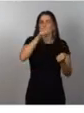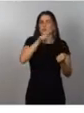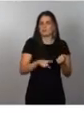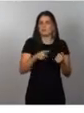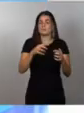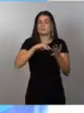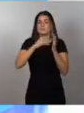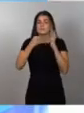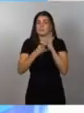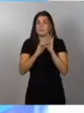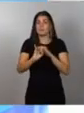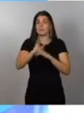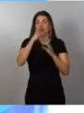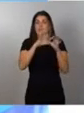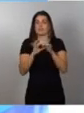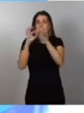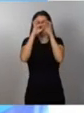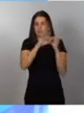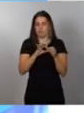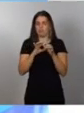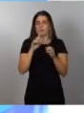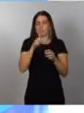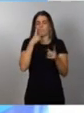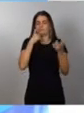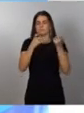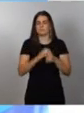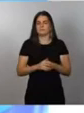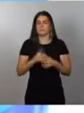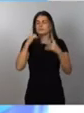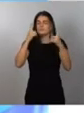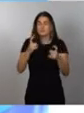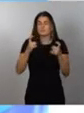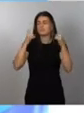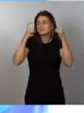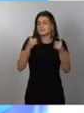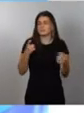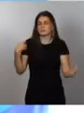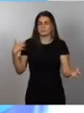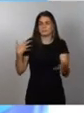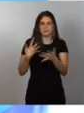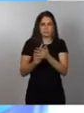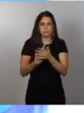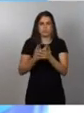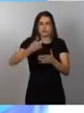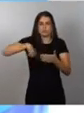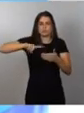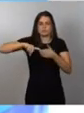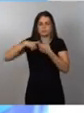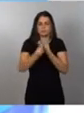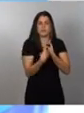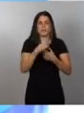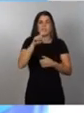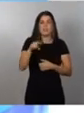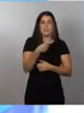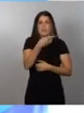relacionados. En todo el esfuerzo que se está realizando estamos involucradas más de 100 entidades,